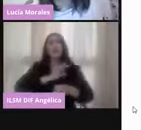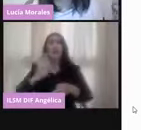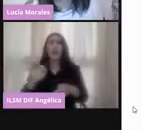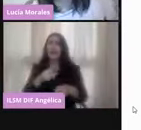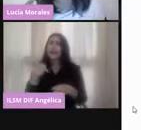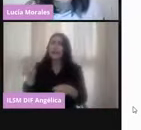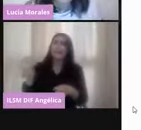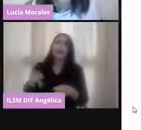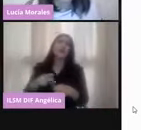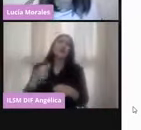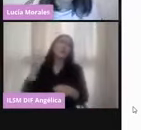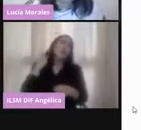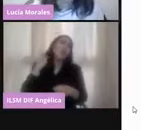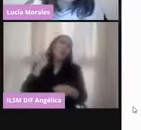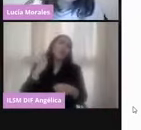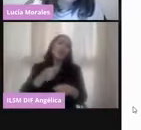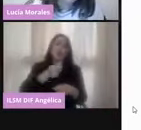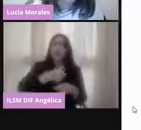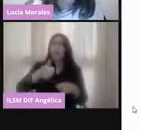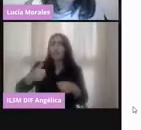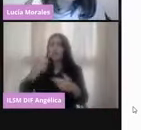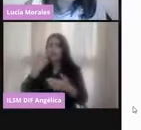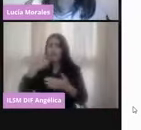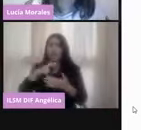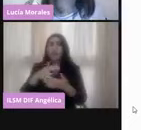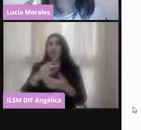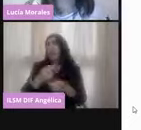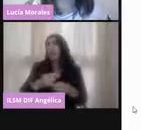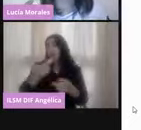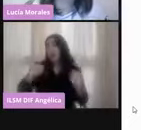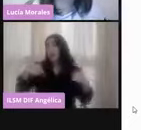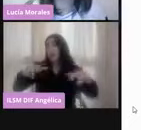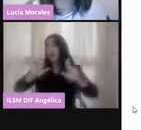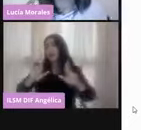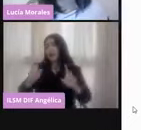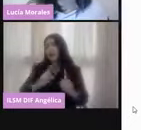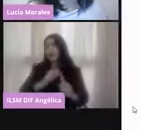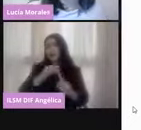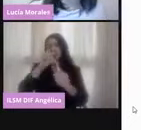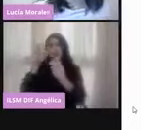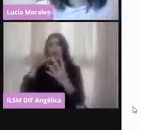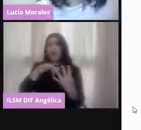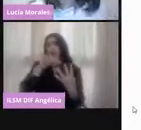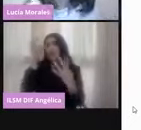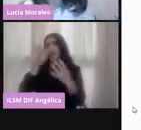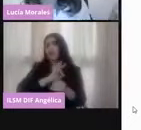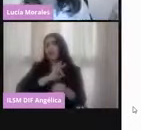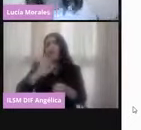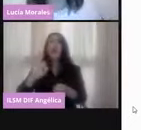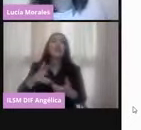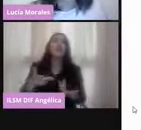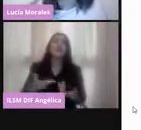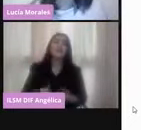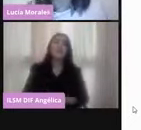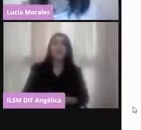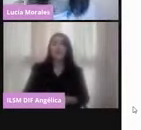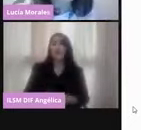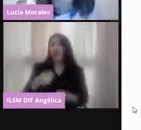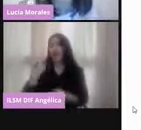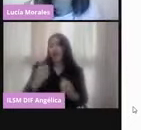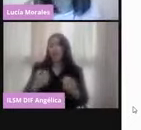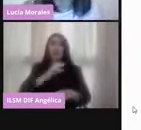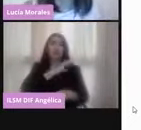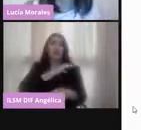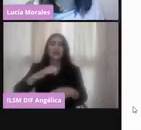Pero no nada más en las casillas, o sea, hemos visto que en las casillas cuando vamos a votar hay personas que representan a los partidos políticos o a las candidatas o candidatos